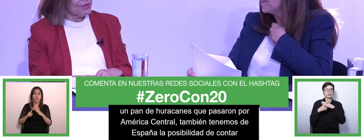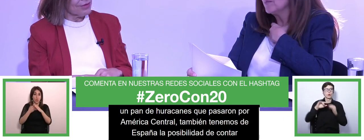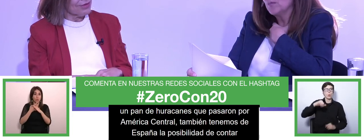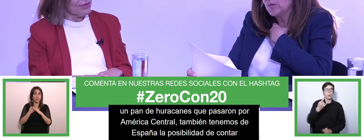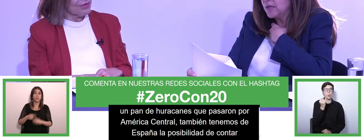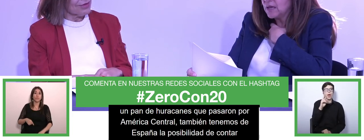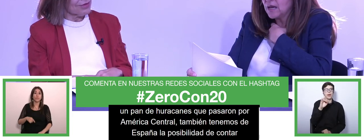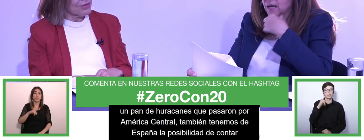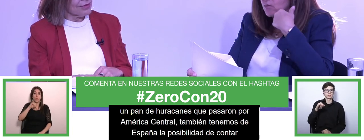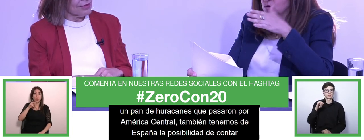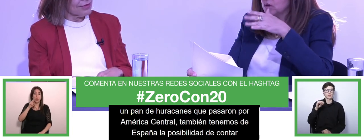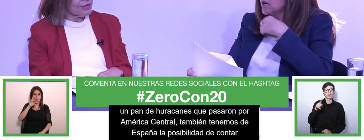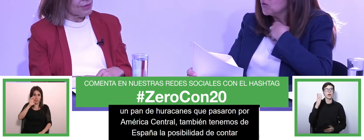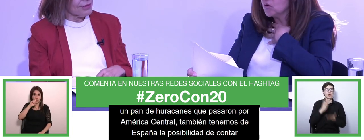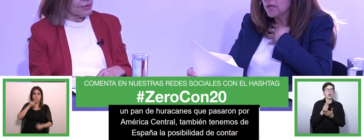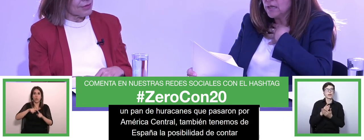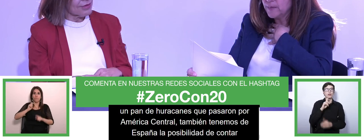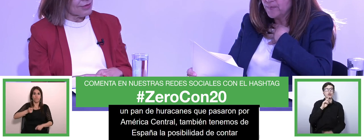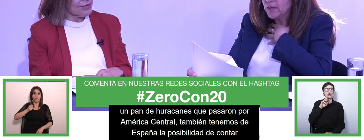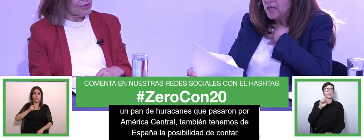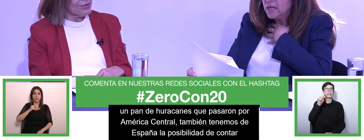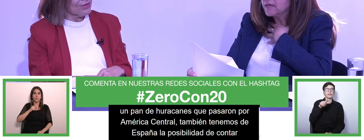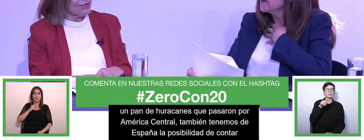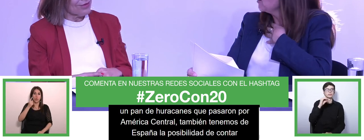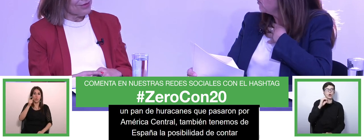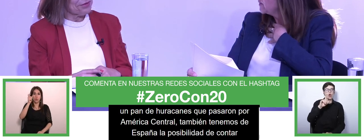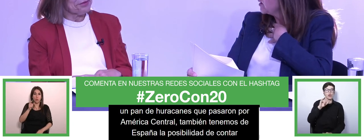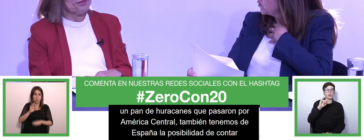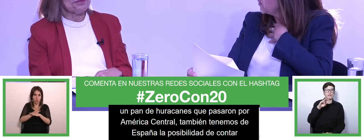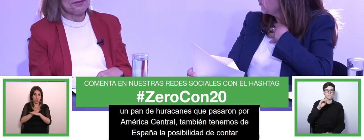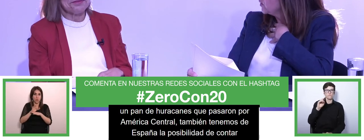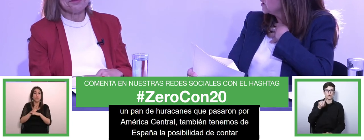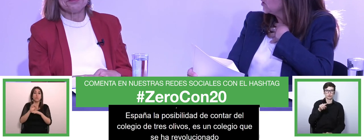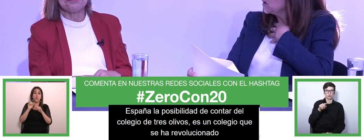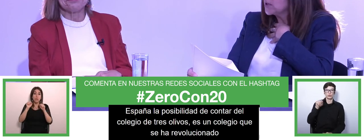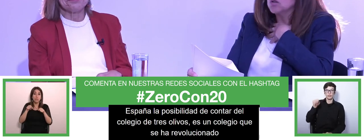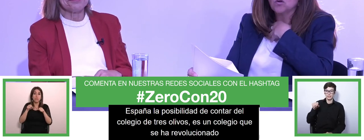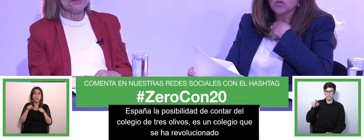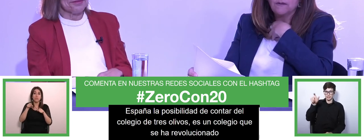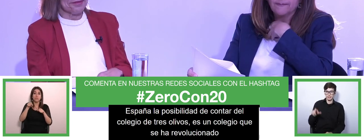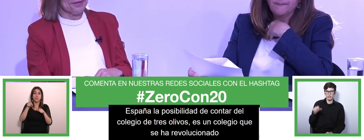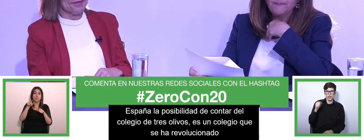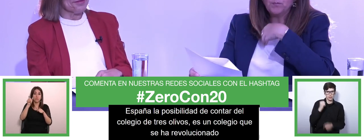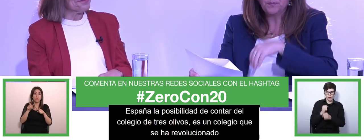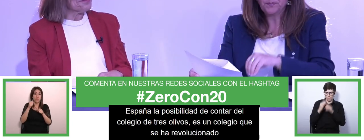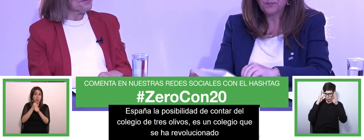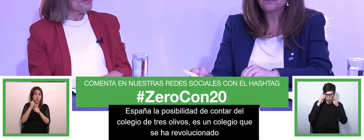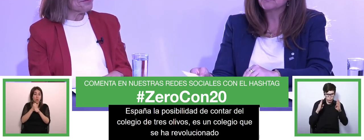que se ha revolucionado y ha trabajado de manera muy profunda con la educación inclusiva